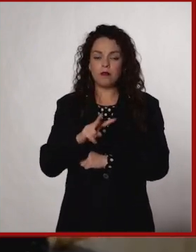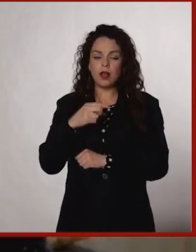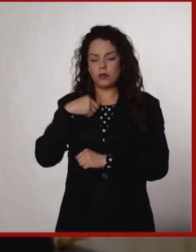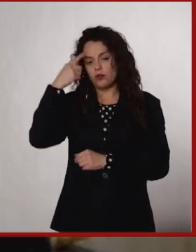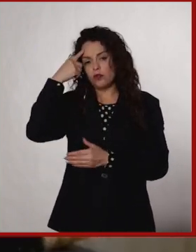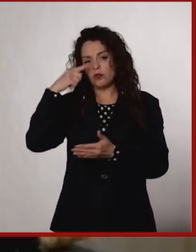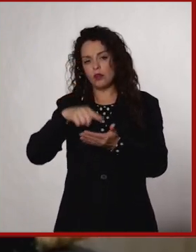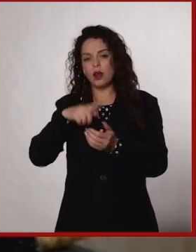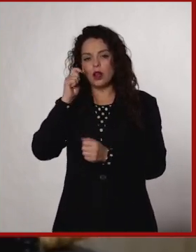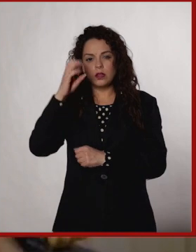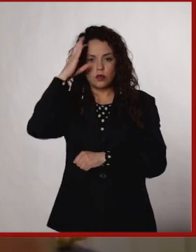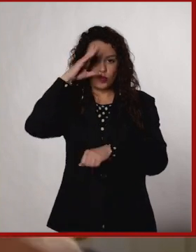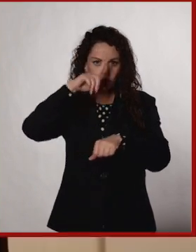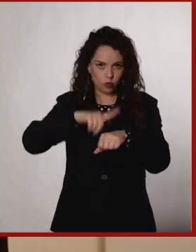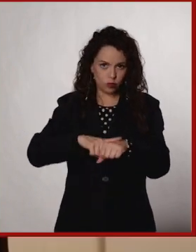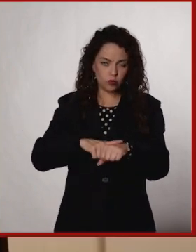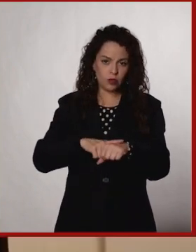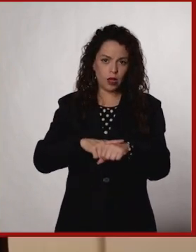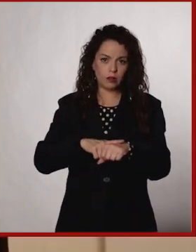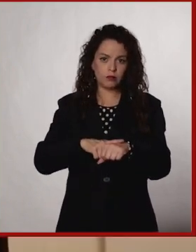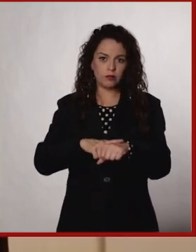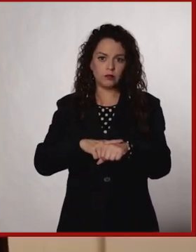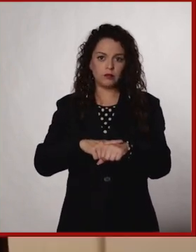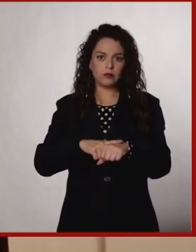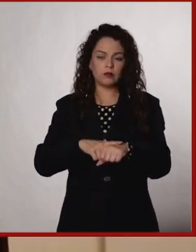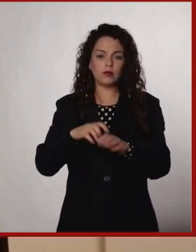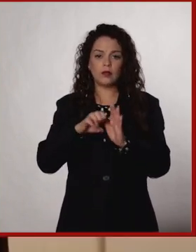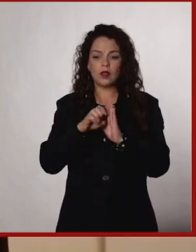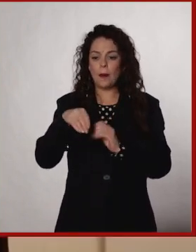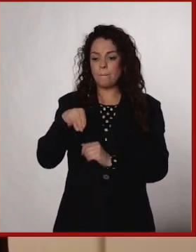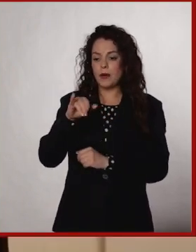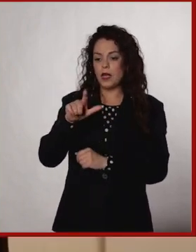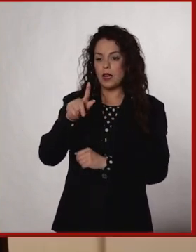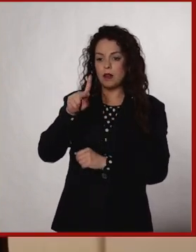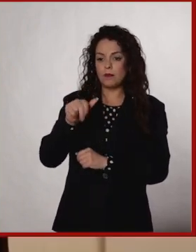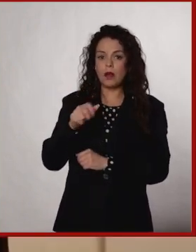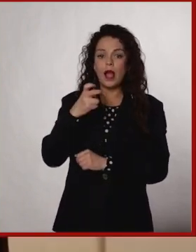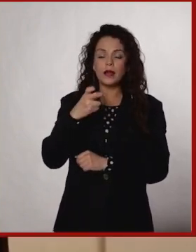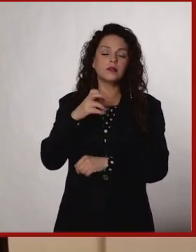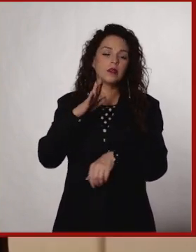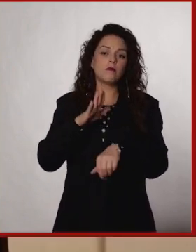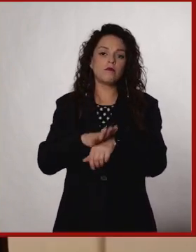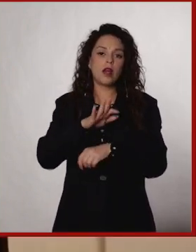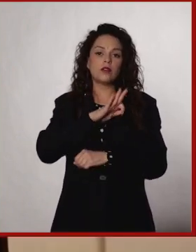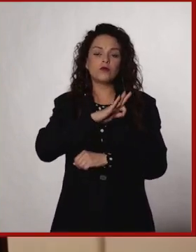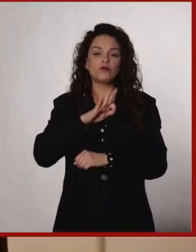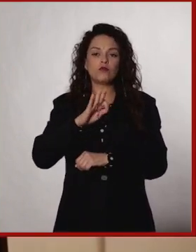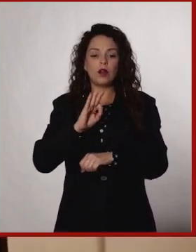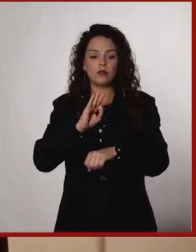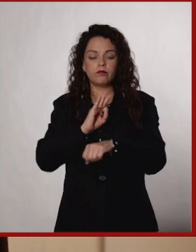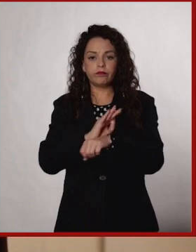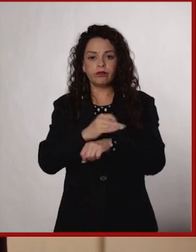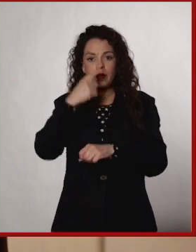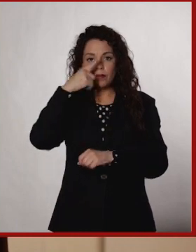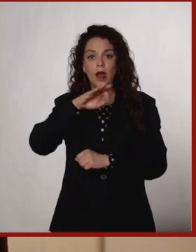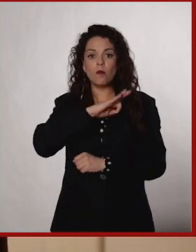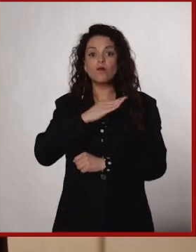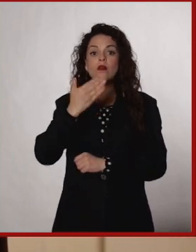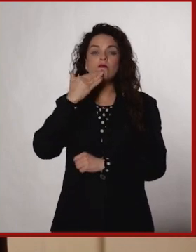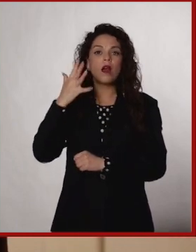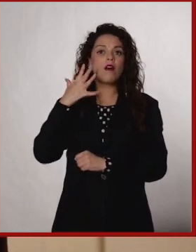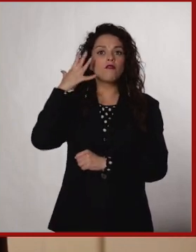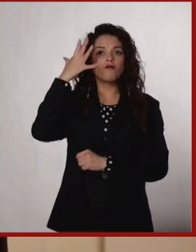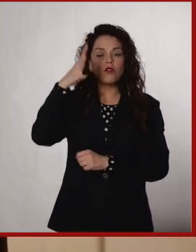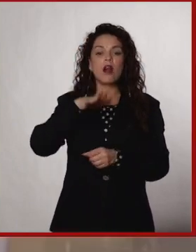pero también creo que es la cultura, o sea, sistemas como la milpa, son mucho más amigables para, son mucho más